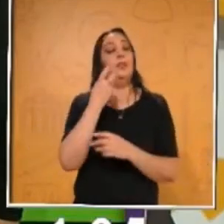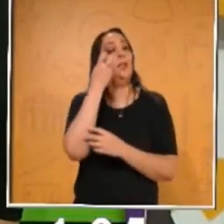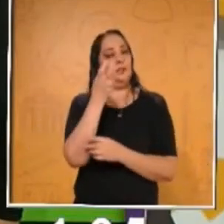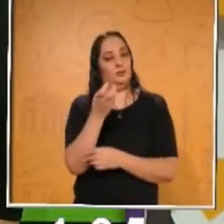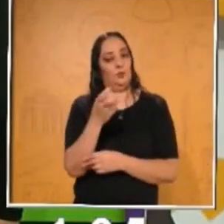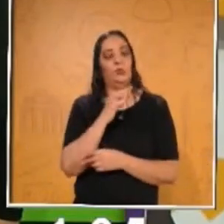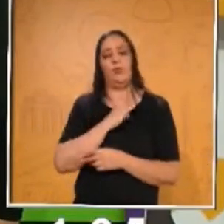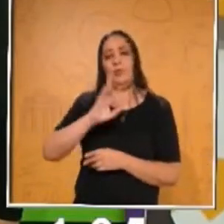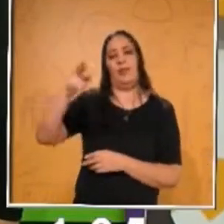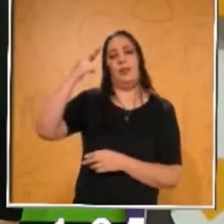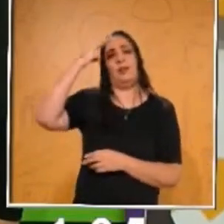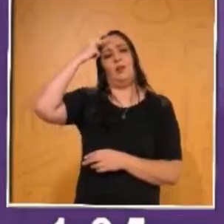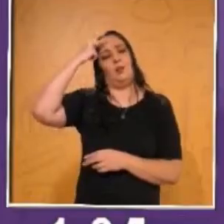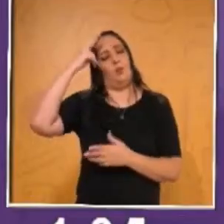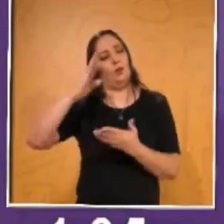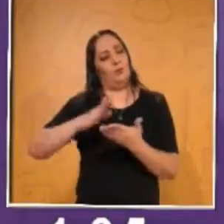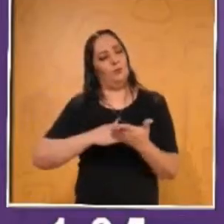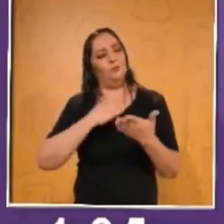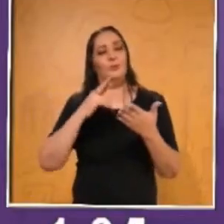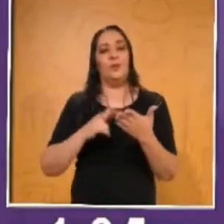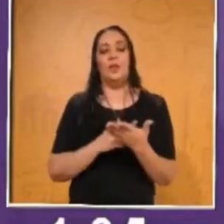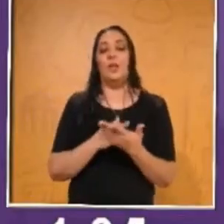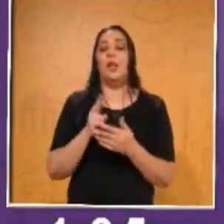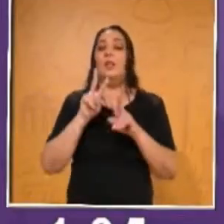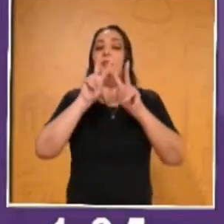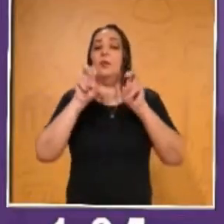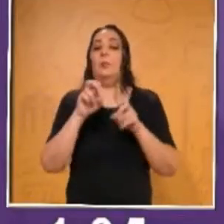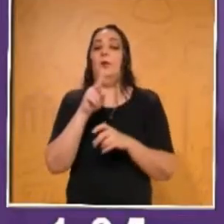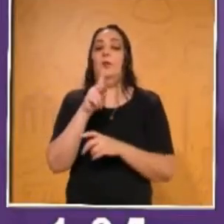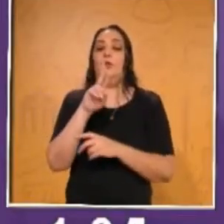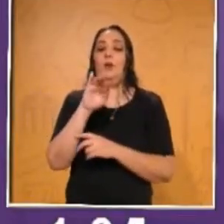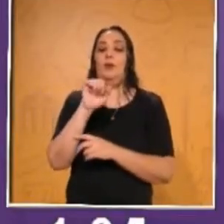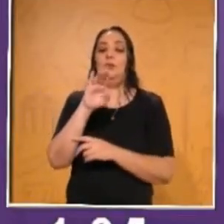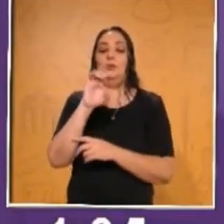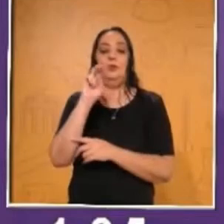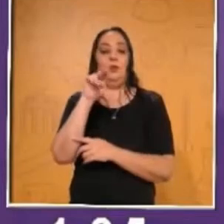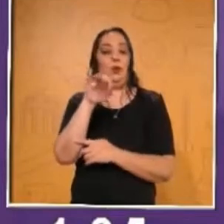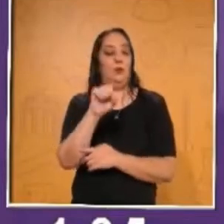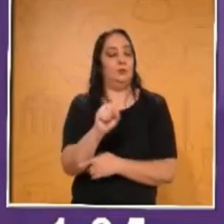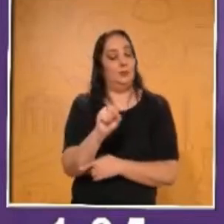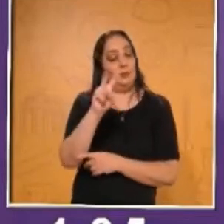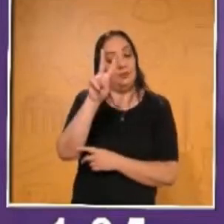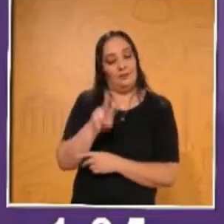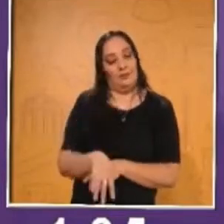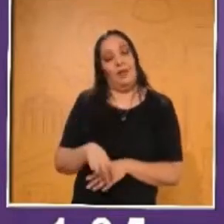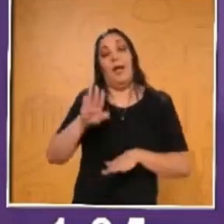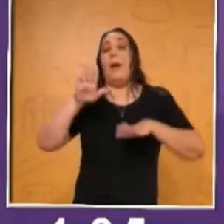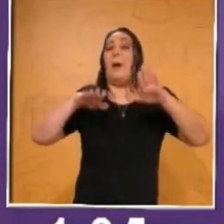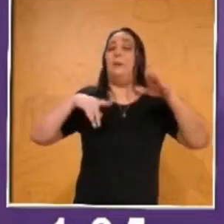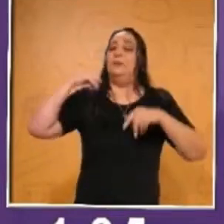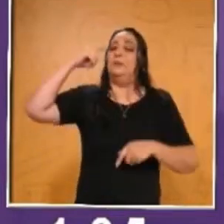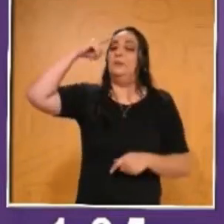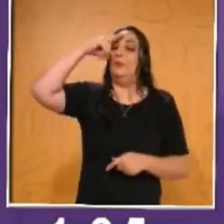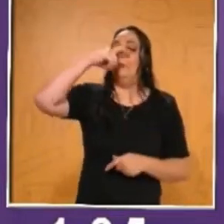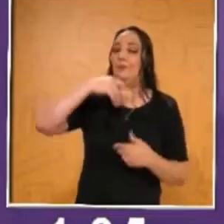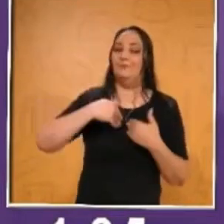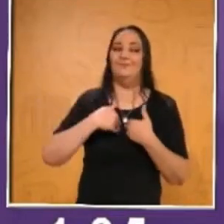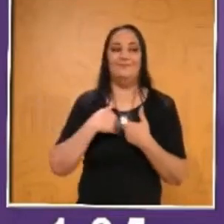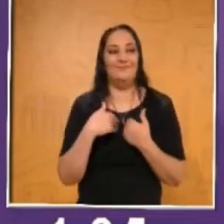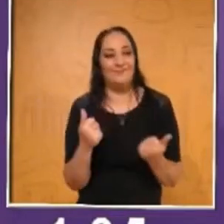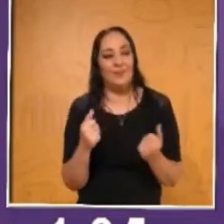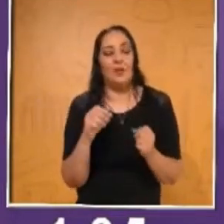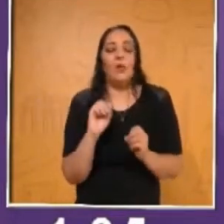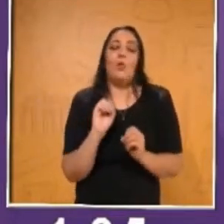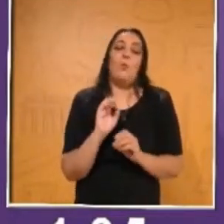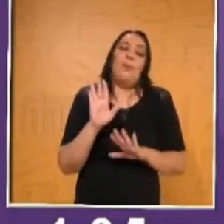les sirve de repaso. Y las fracciones es un tema que muchas veces es muy difícil de entender o les parece